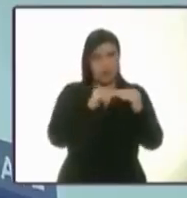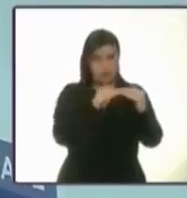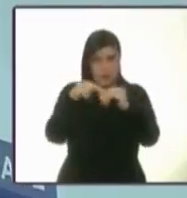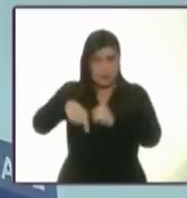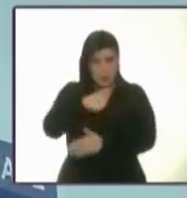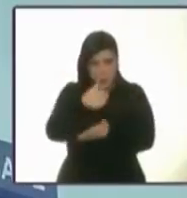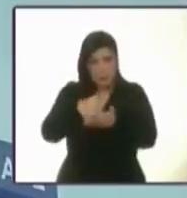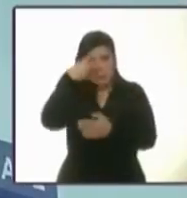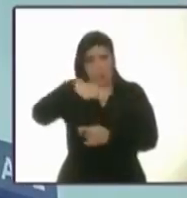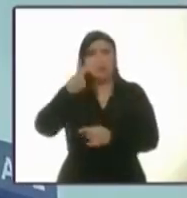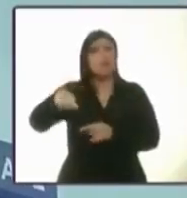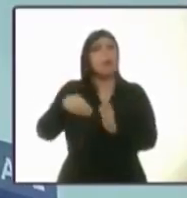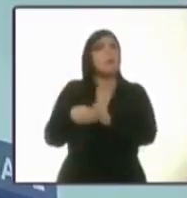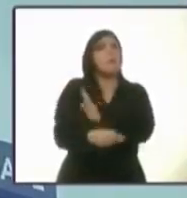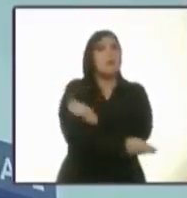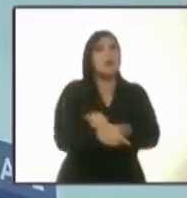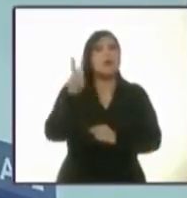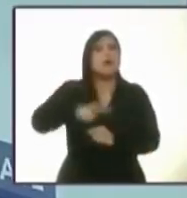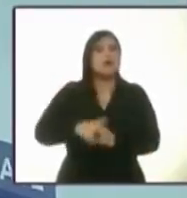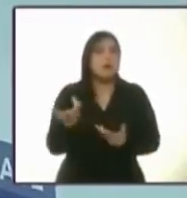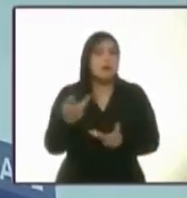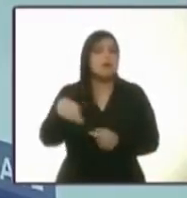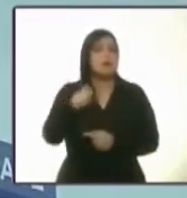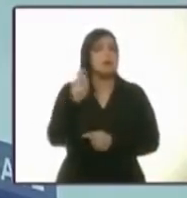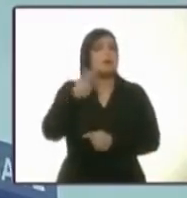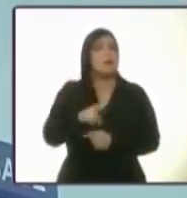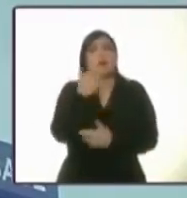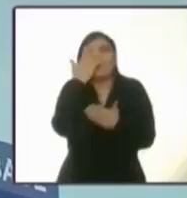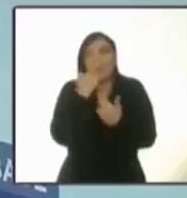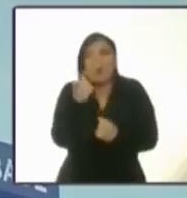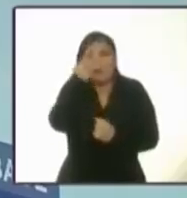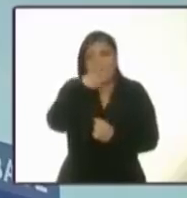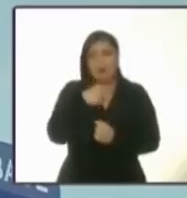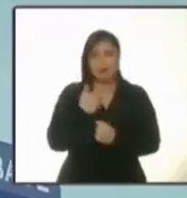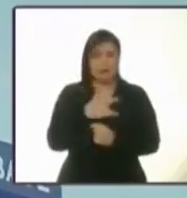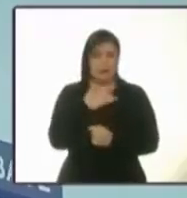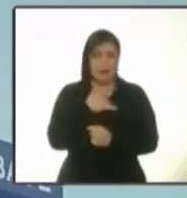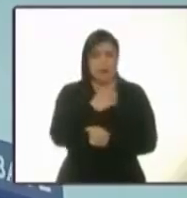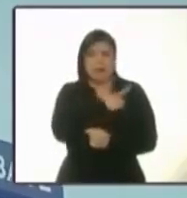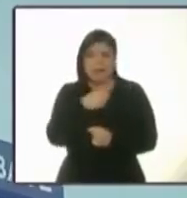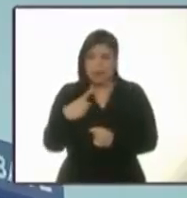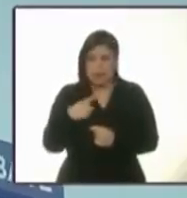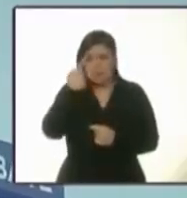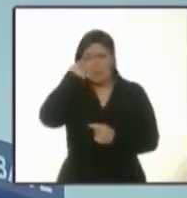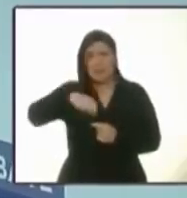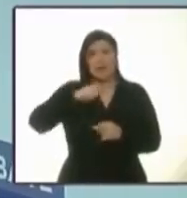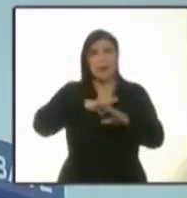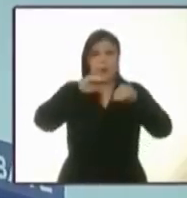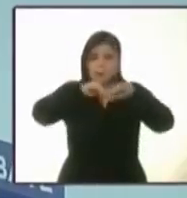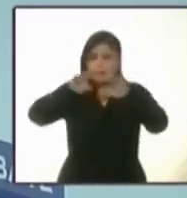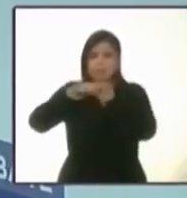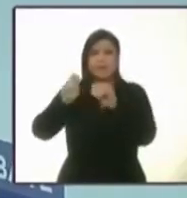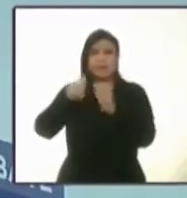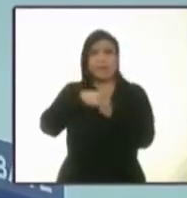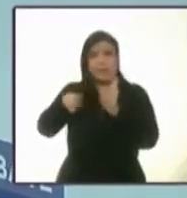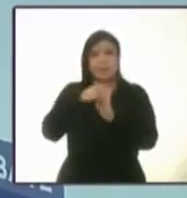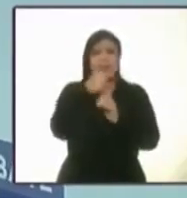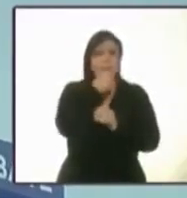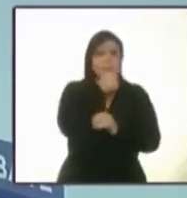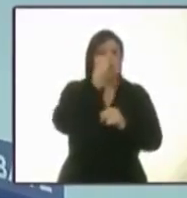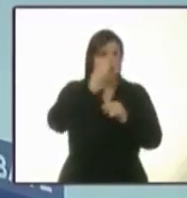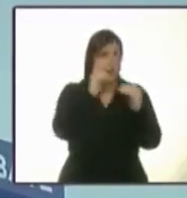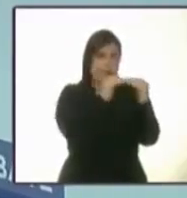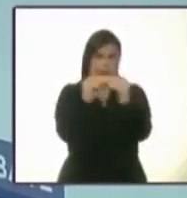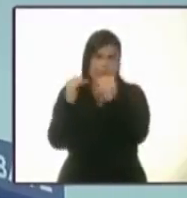omiso y no ha exigido que los medios de comunicación den una cobertura equitativa a todos los